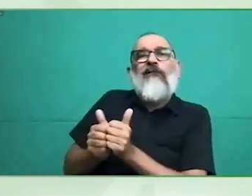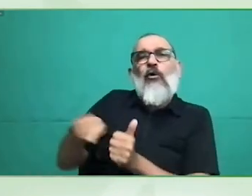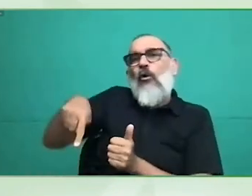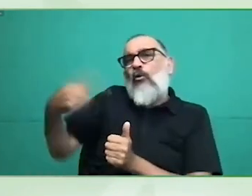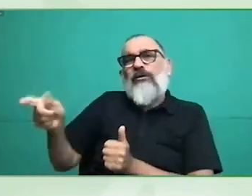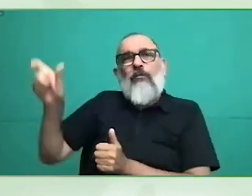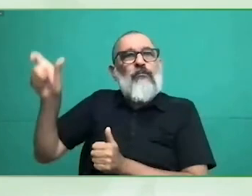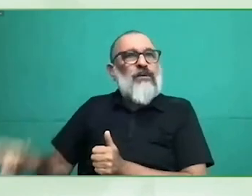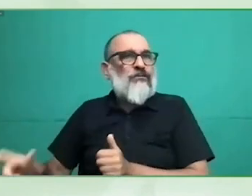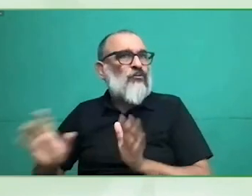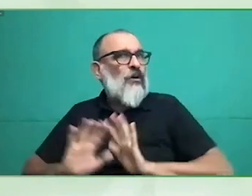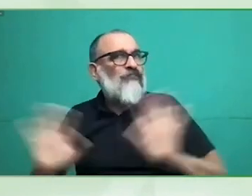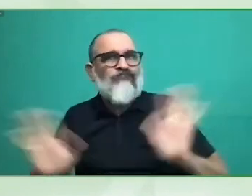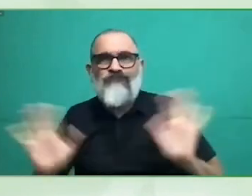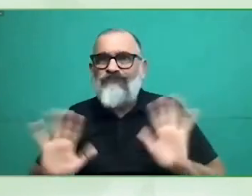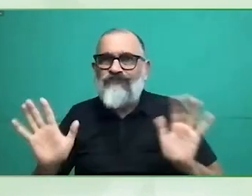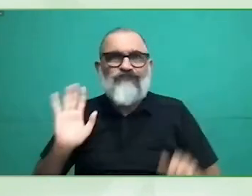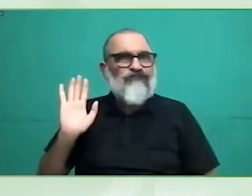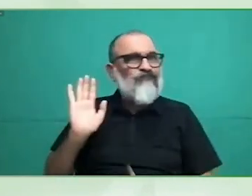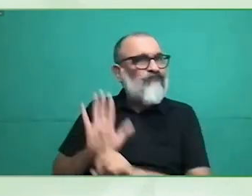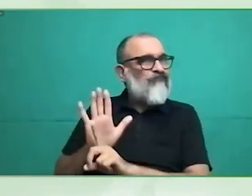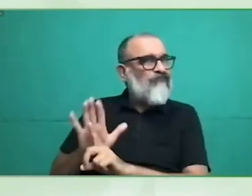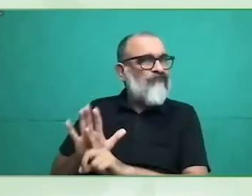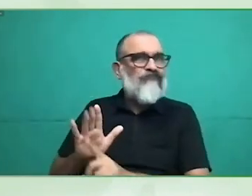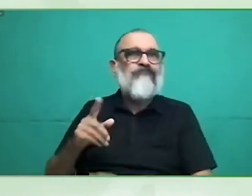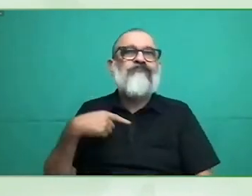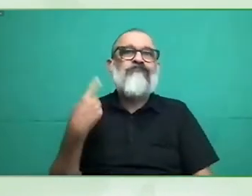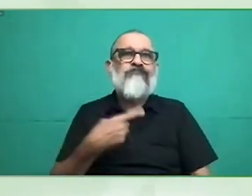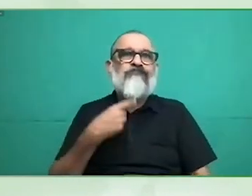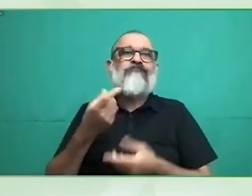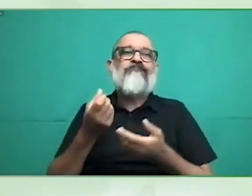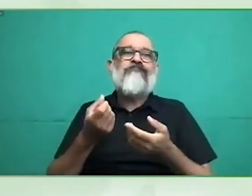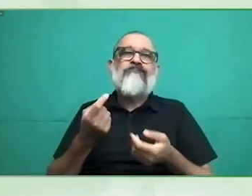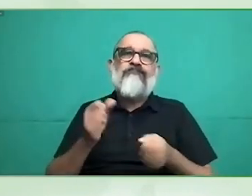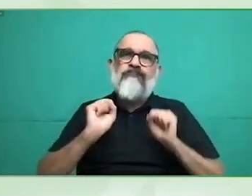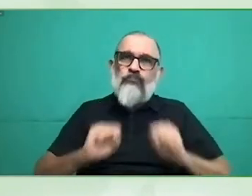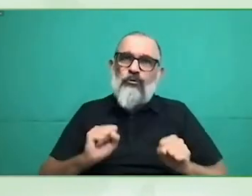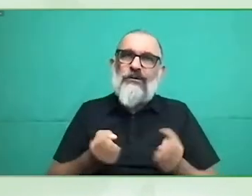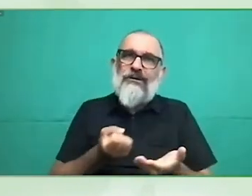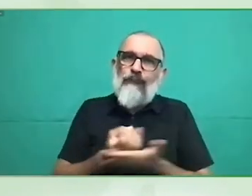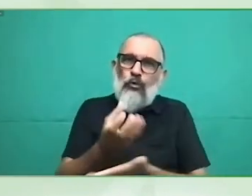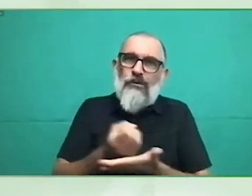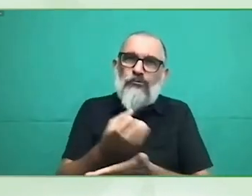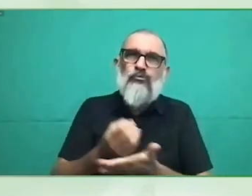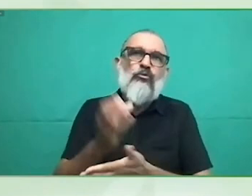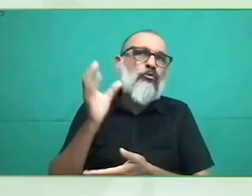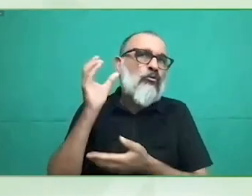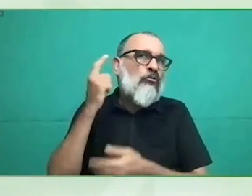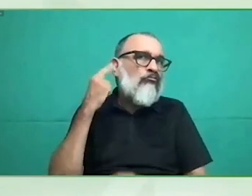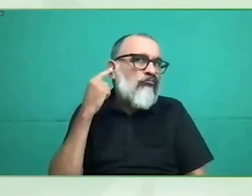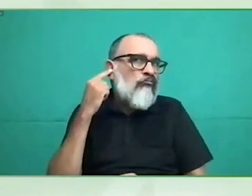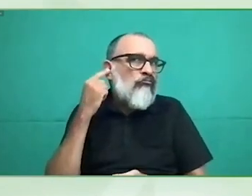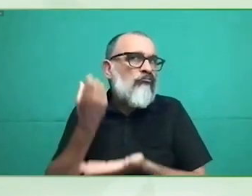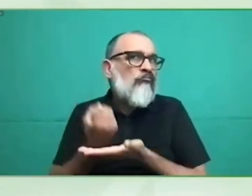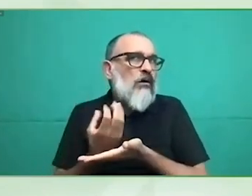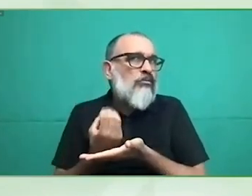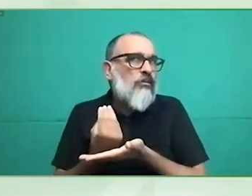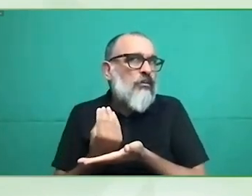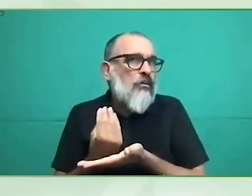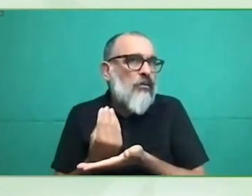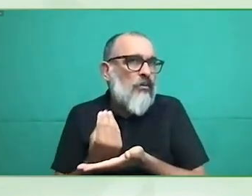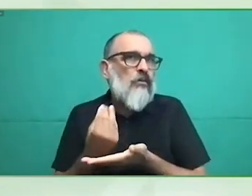bueno pues dependiendo de la adaptación que cada uno disponga la verdad es que